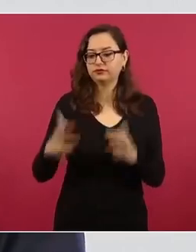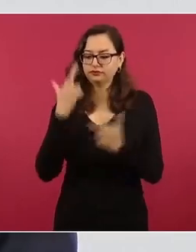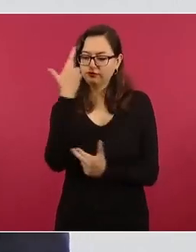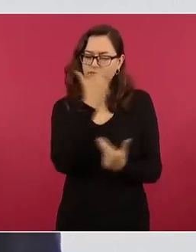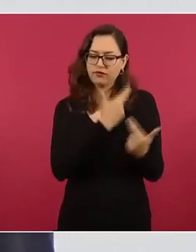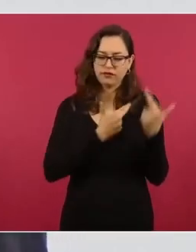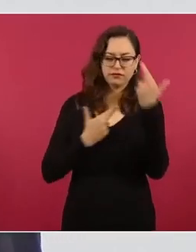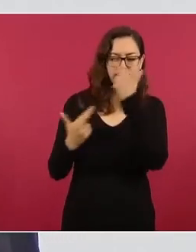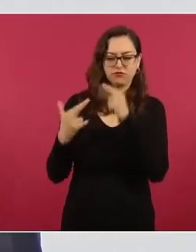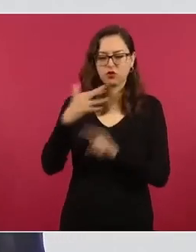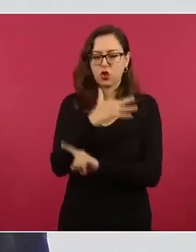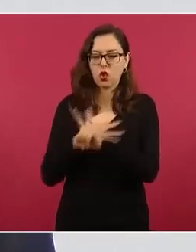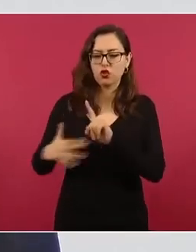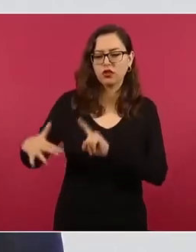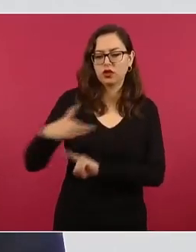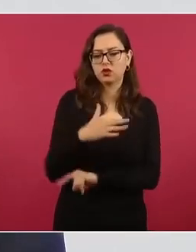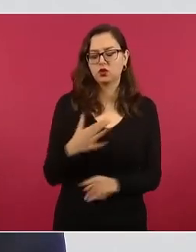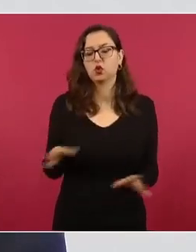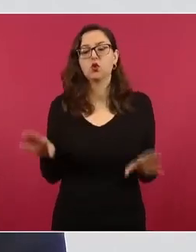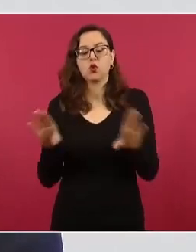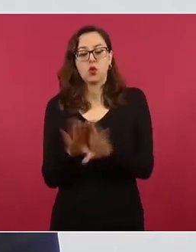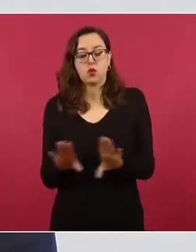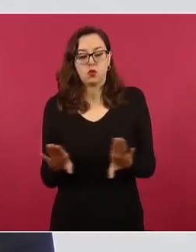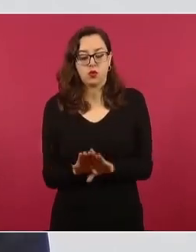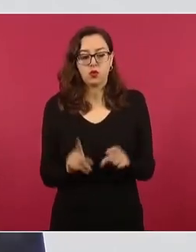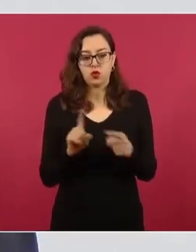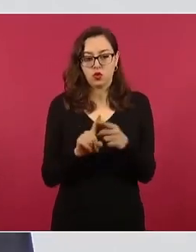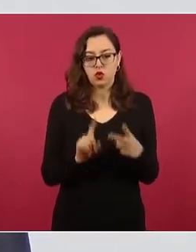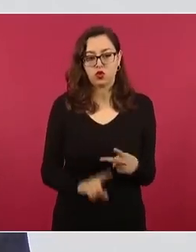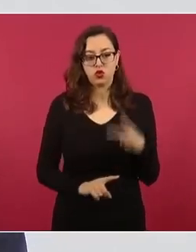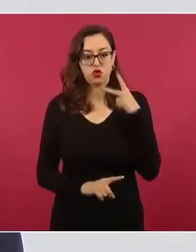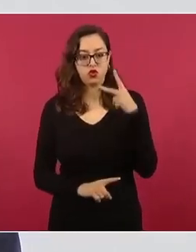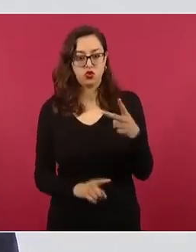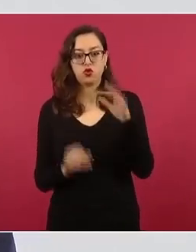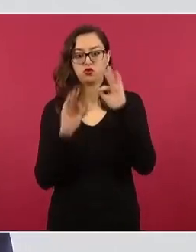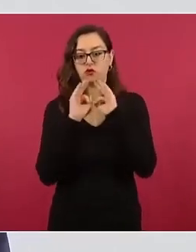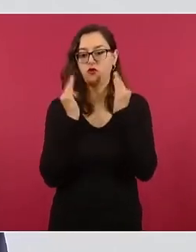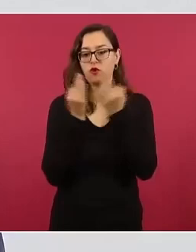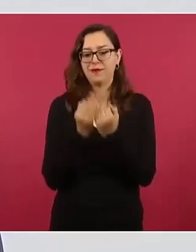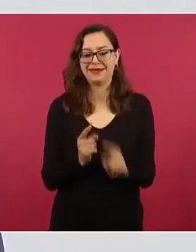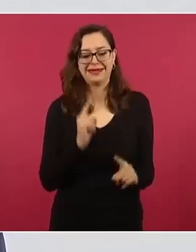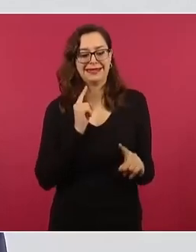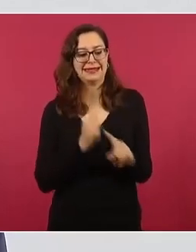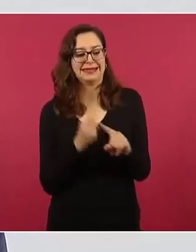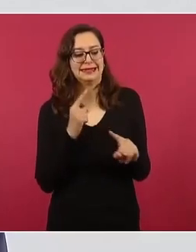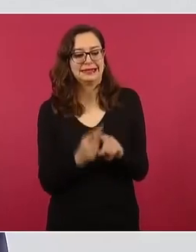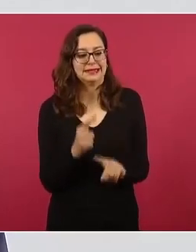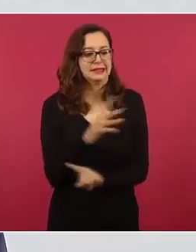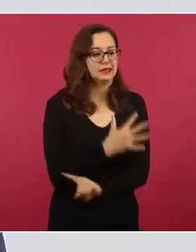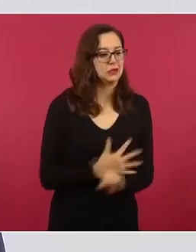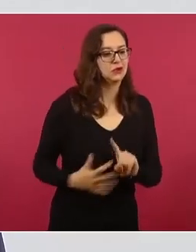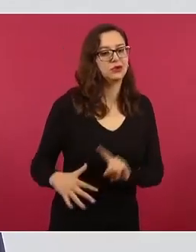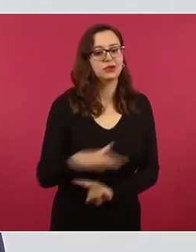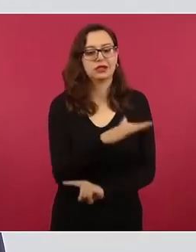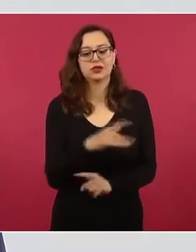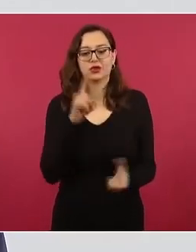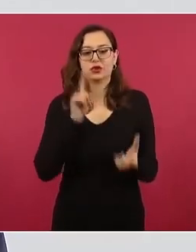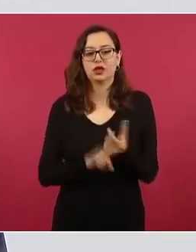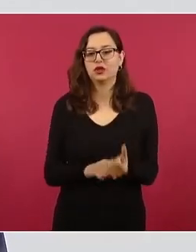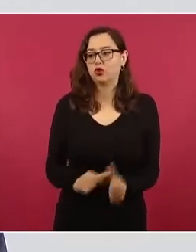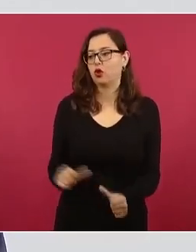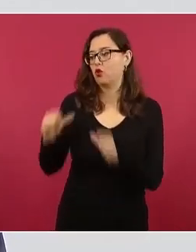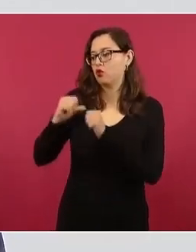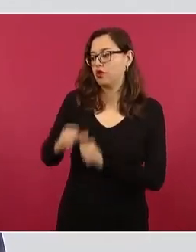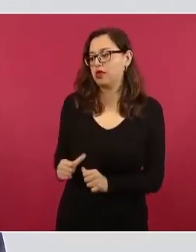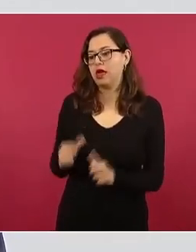de los antecedentes, el contexto y los hechos, personas y autoridades que participaron en la desaparición de los